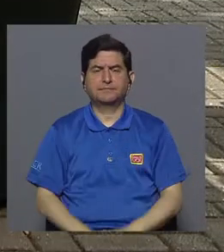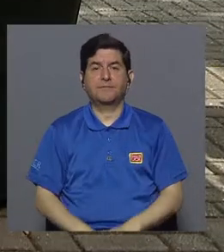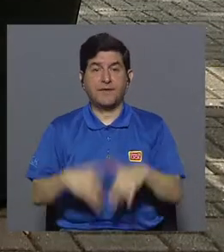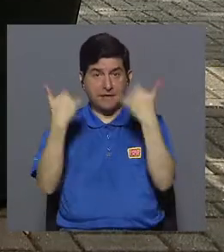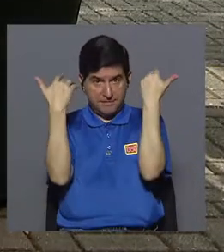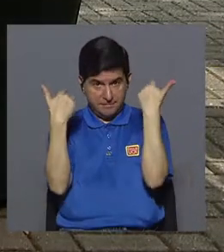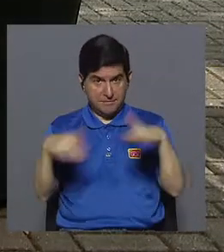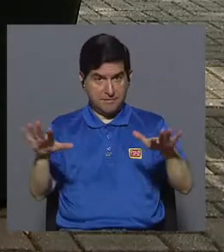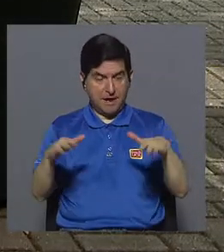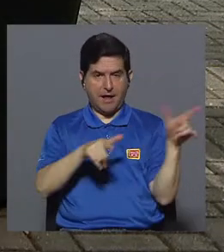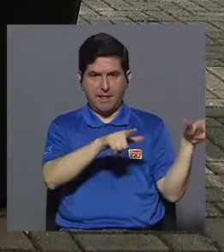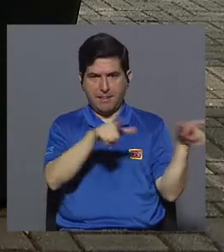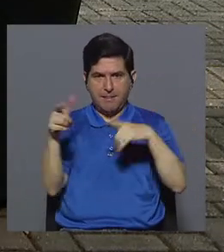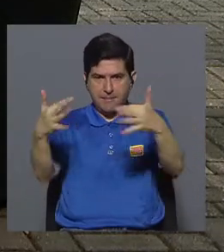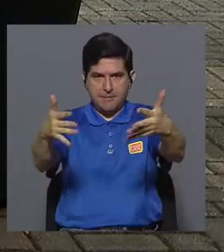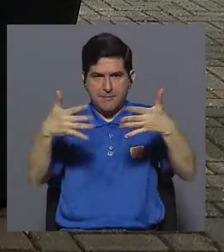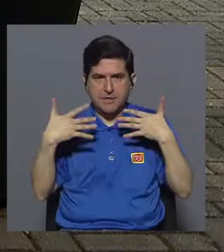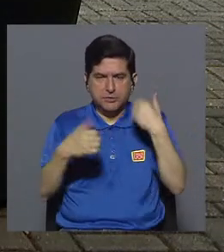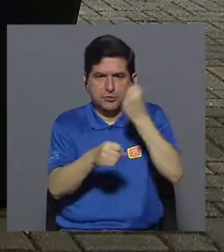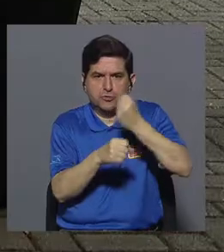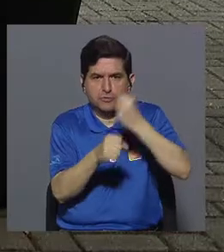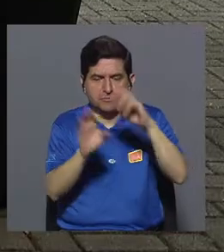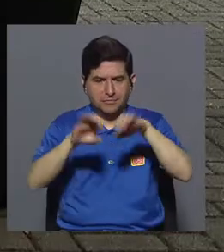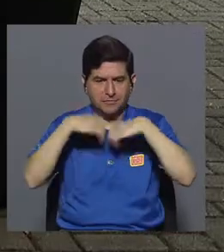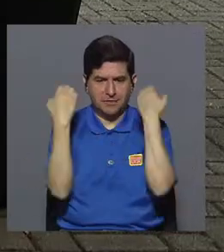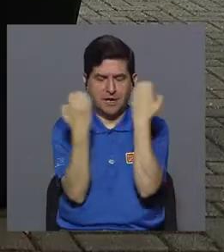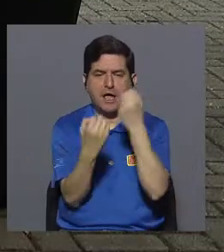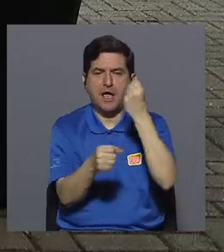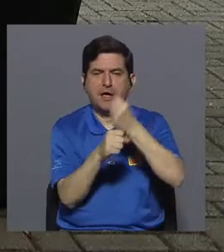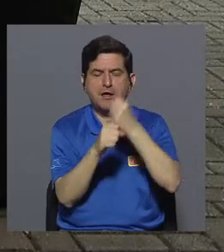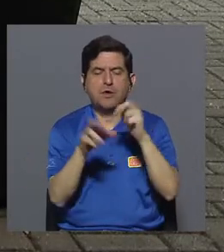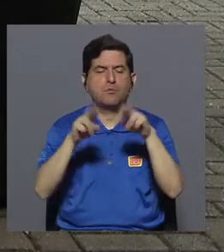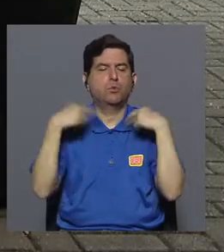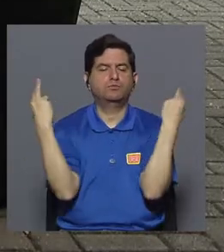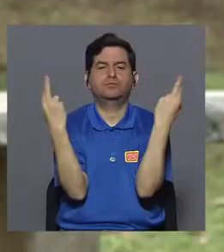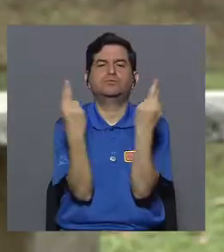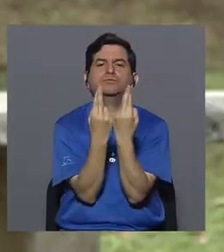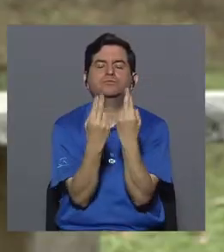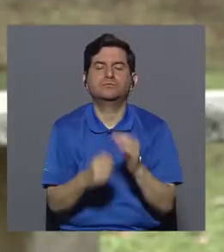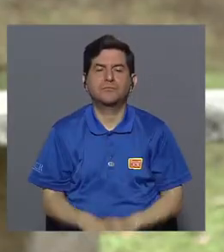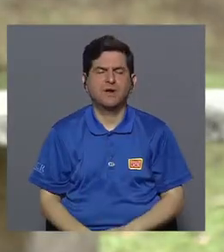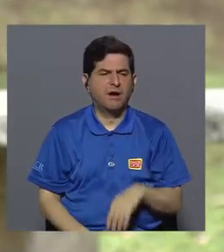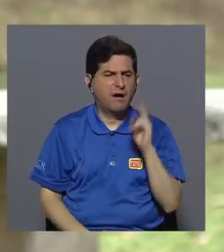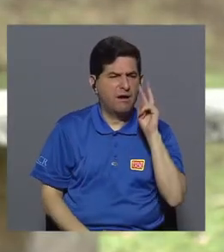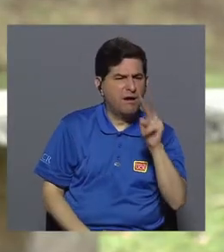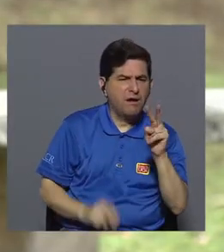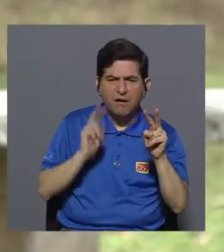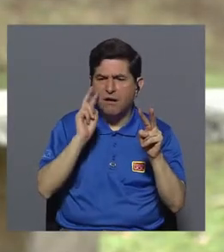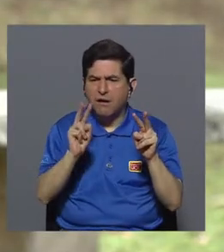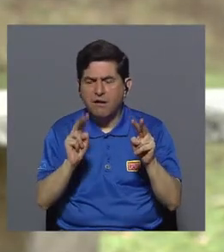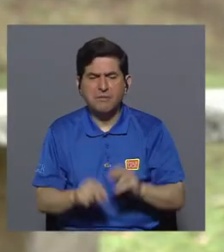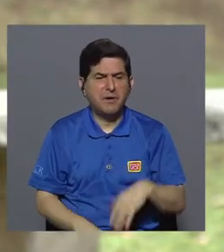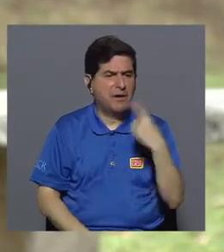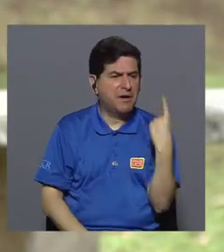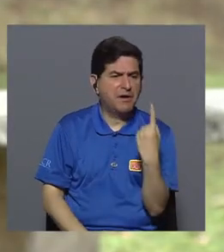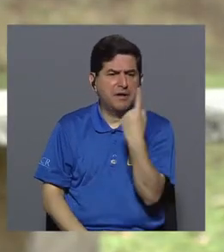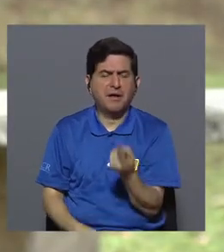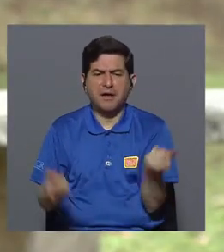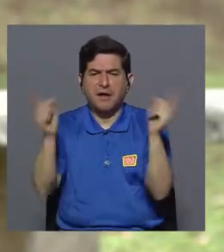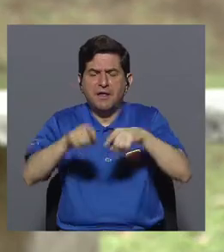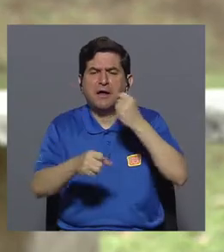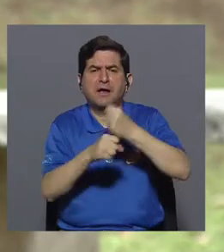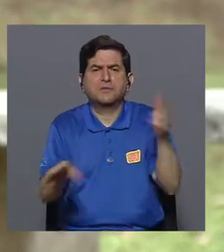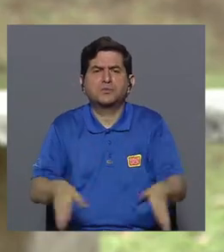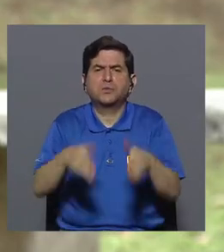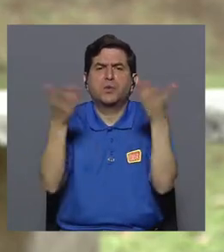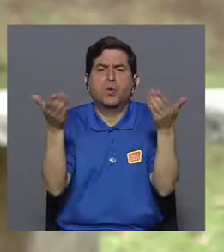y una vez que se monta ese expediente, se trabaja, el equipo de trabajo viene, se reúne y empezamos a ver cómo vamos a derivar cada caso y cómo